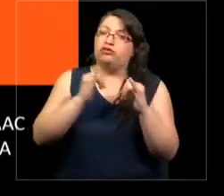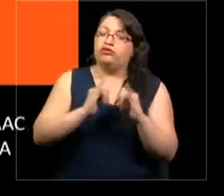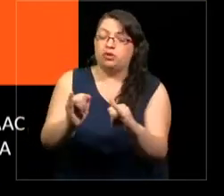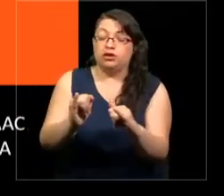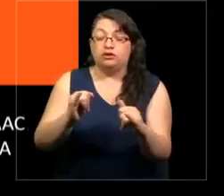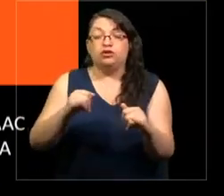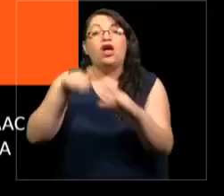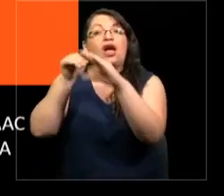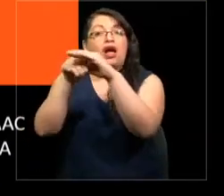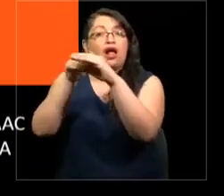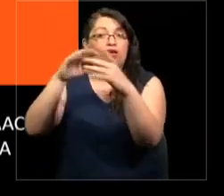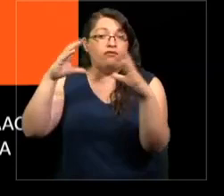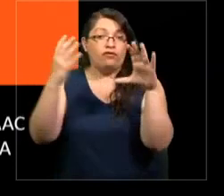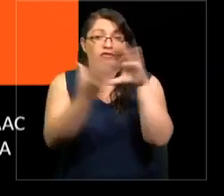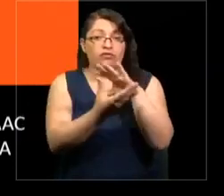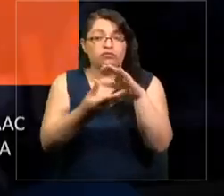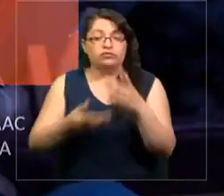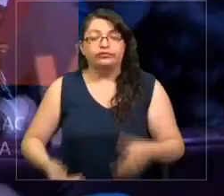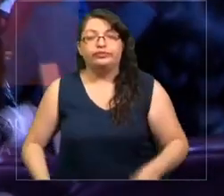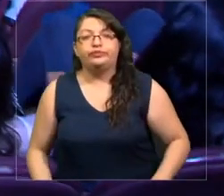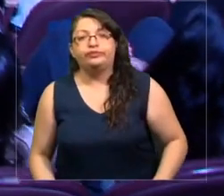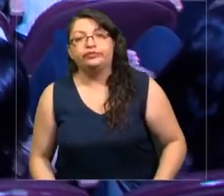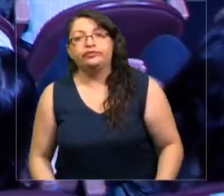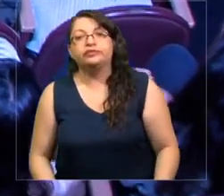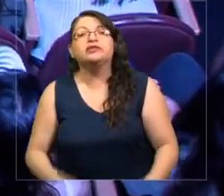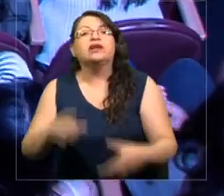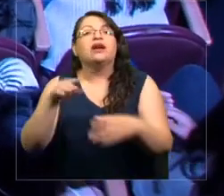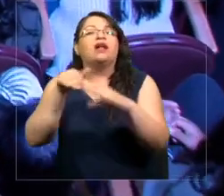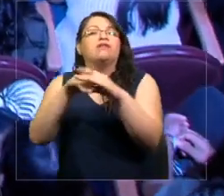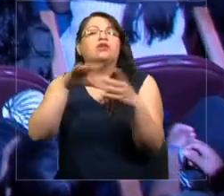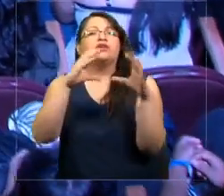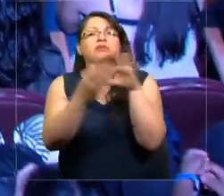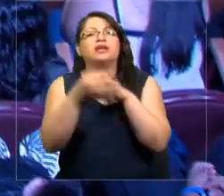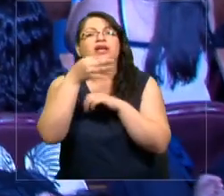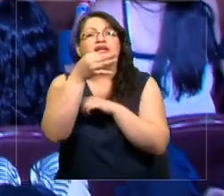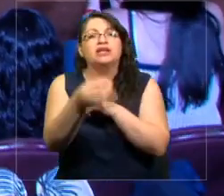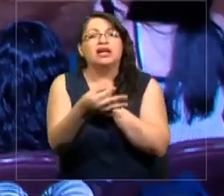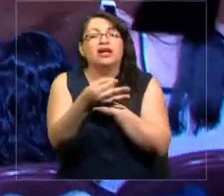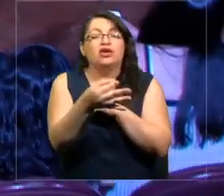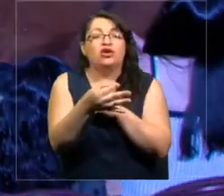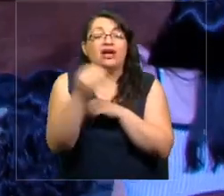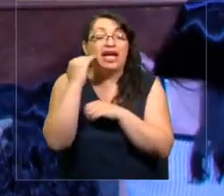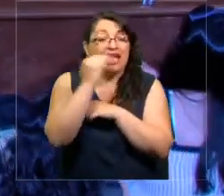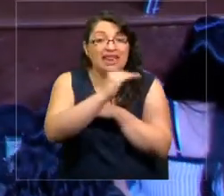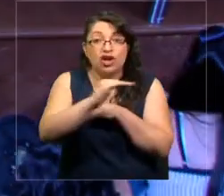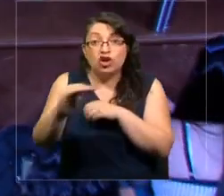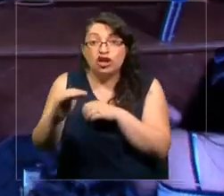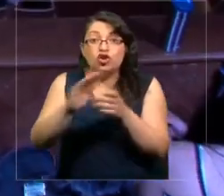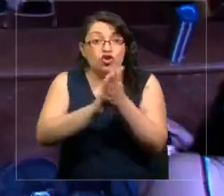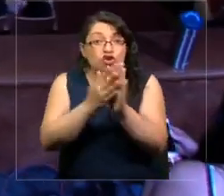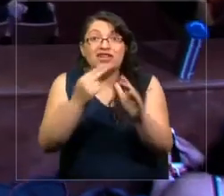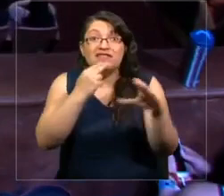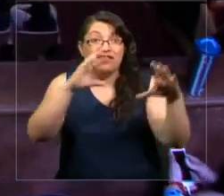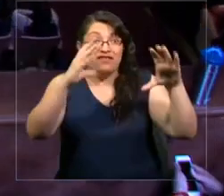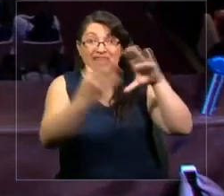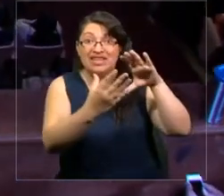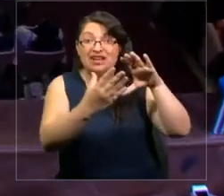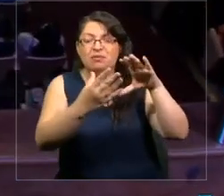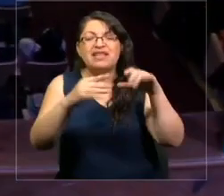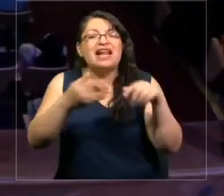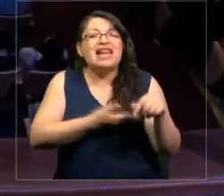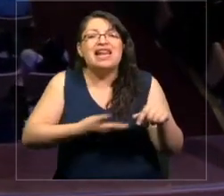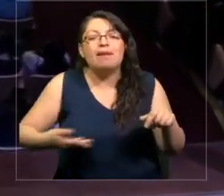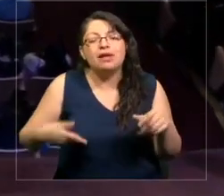Banco Mundial indicó que la mitad de los niños del planeta de 10 años no